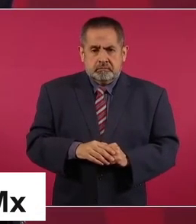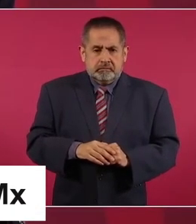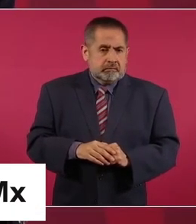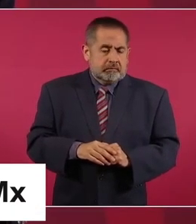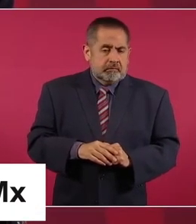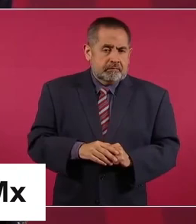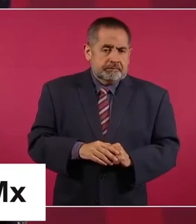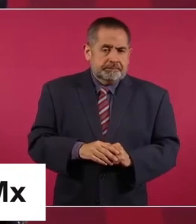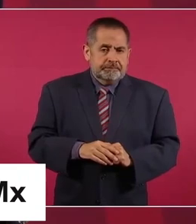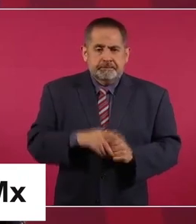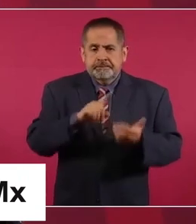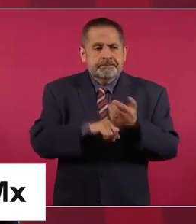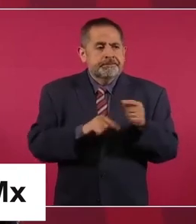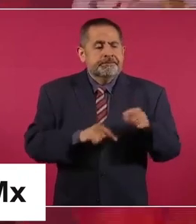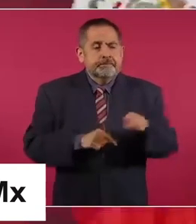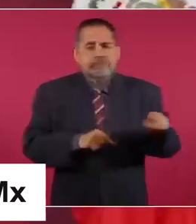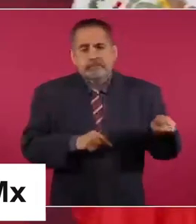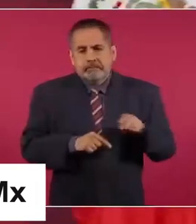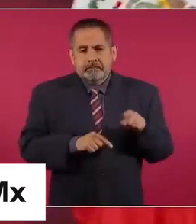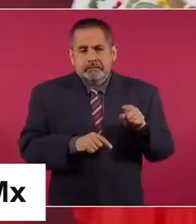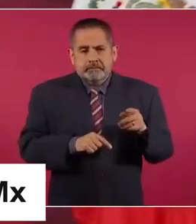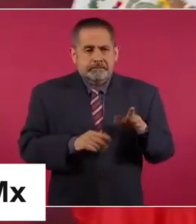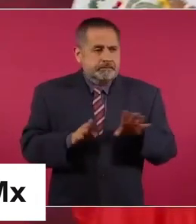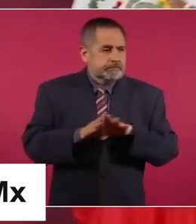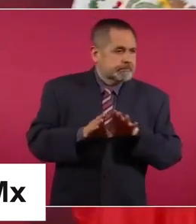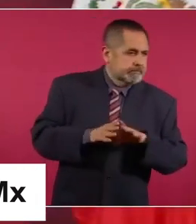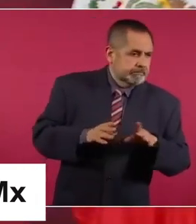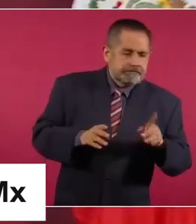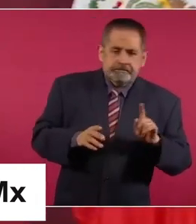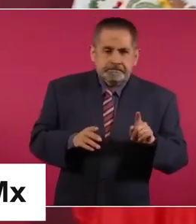se dedica a administrar